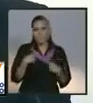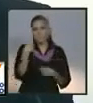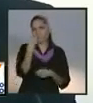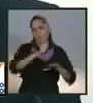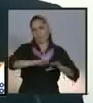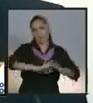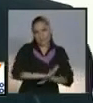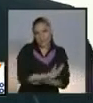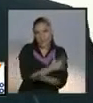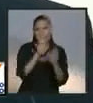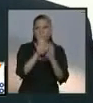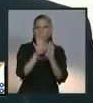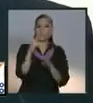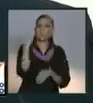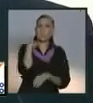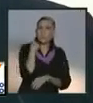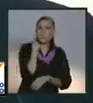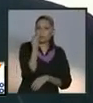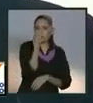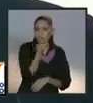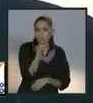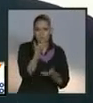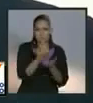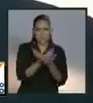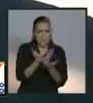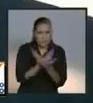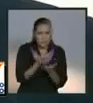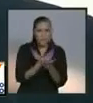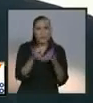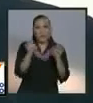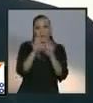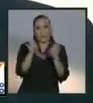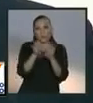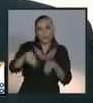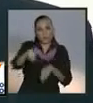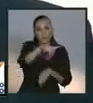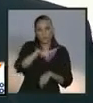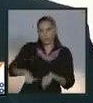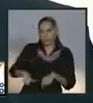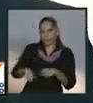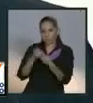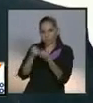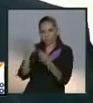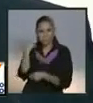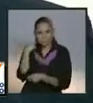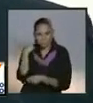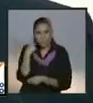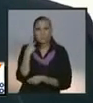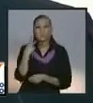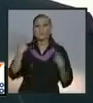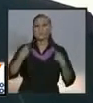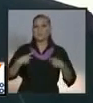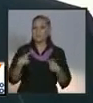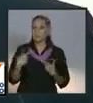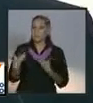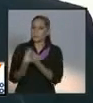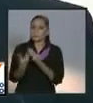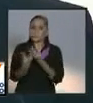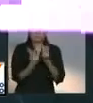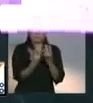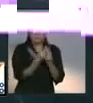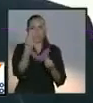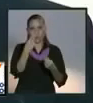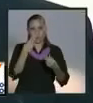económica. Cambio en la forma de hacer política. Una nueva convivencia social más humana. Más justa. Más